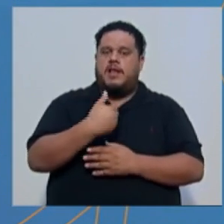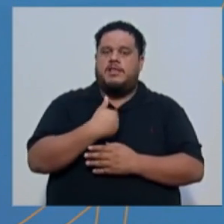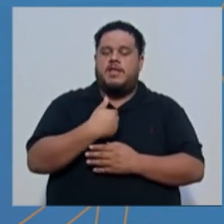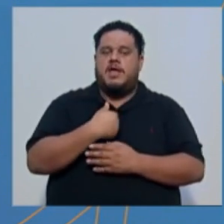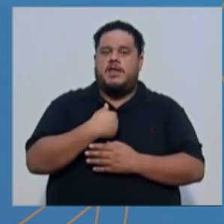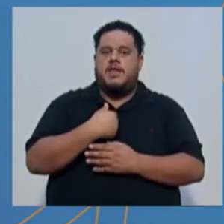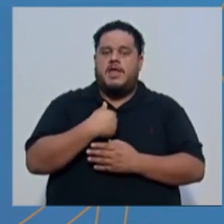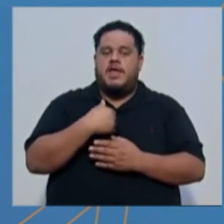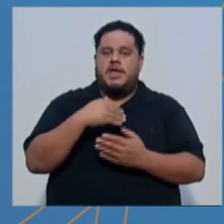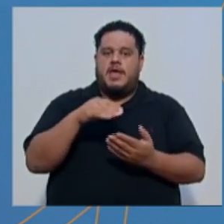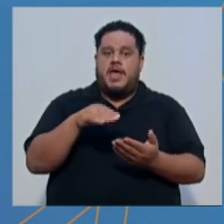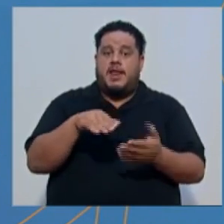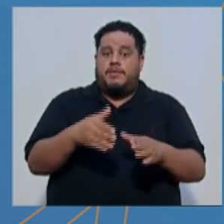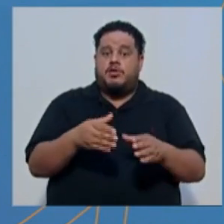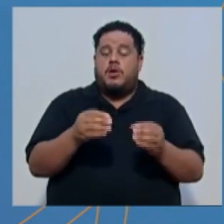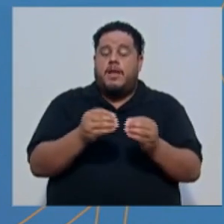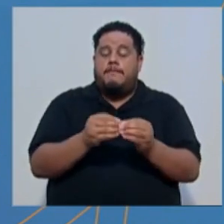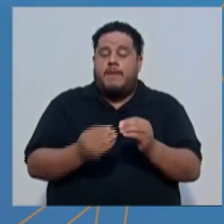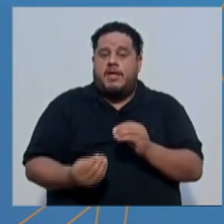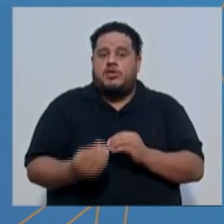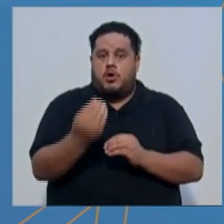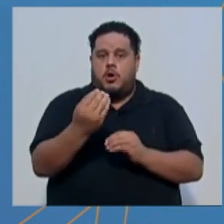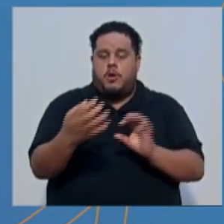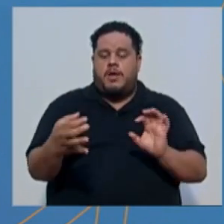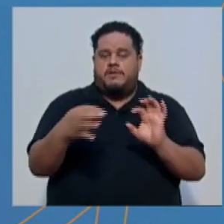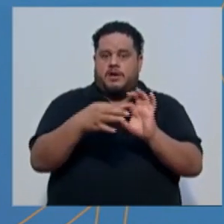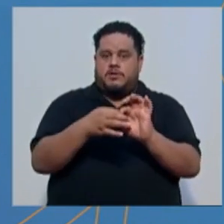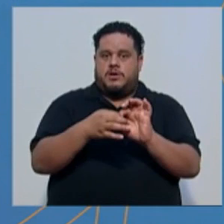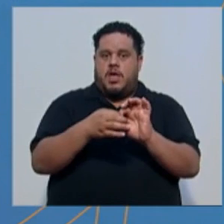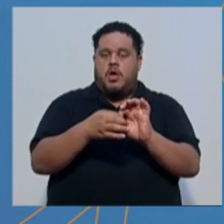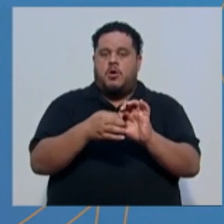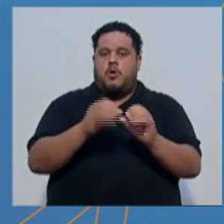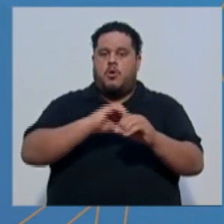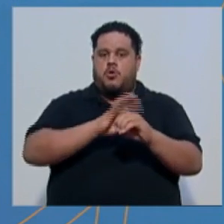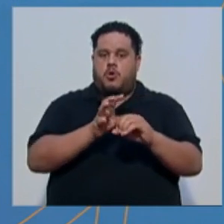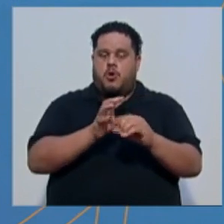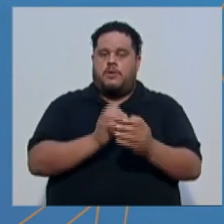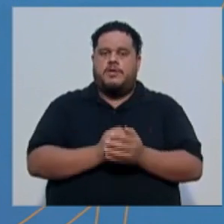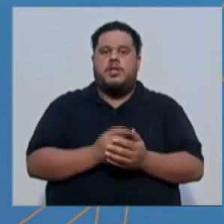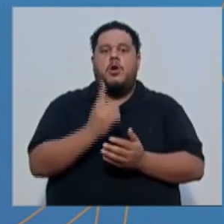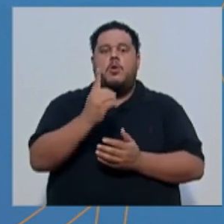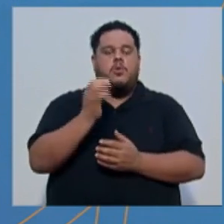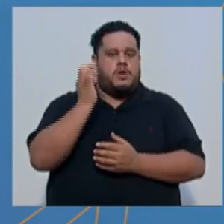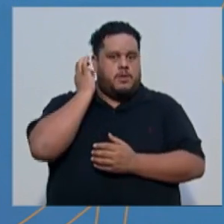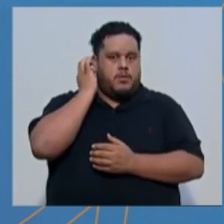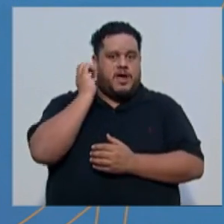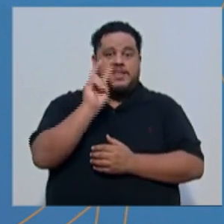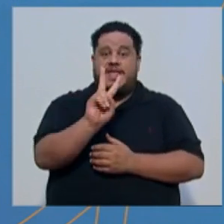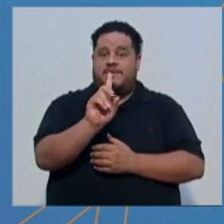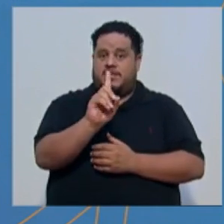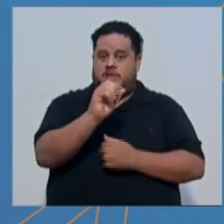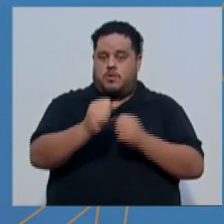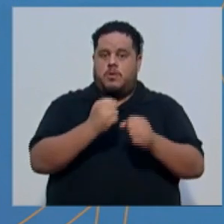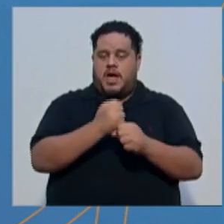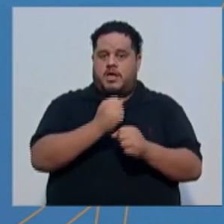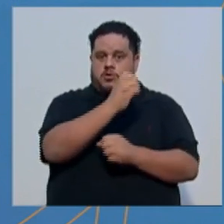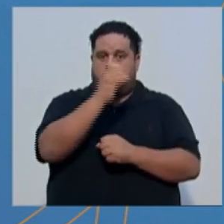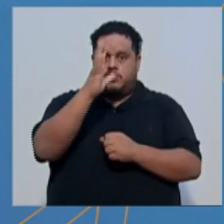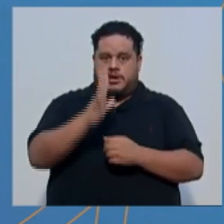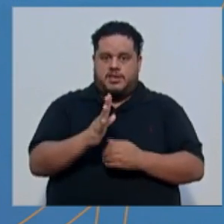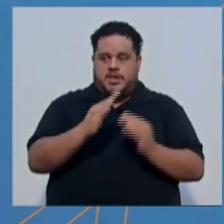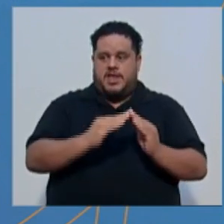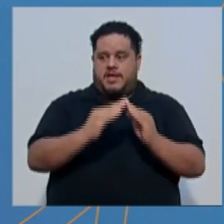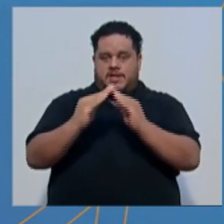deceso de la persona más joven relacionado con COVID-19. Se trata de una mujer de 21 años, costaricense,